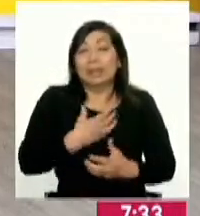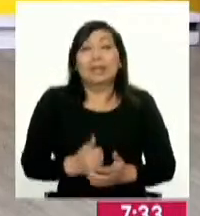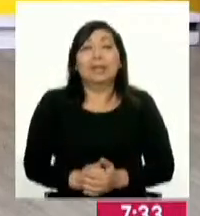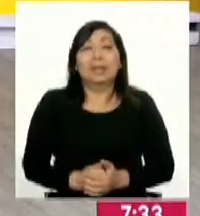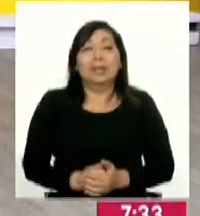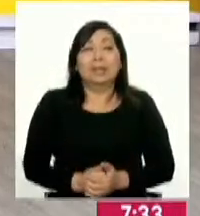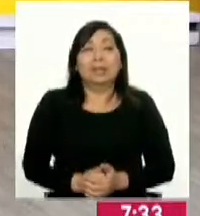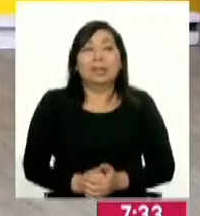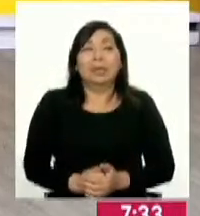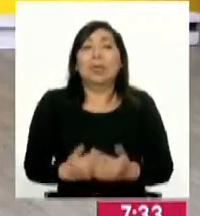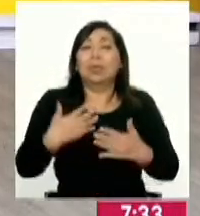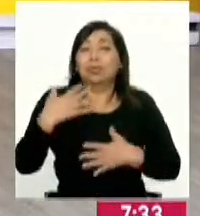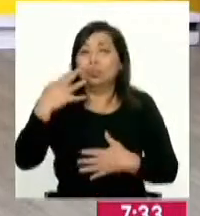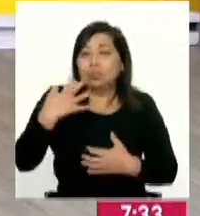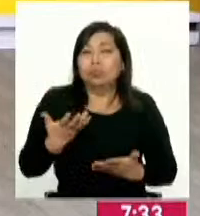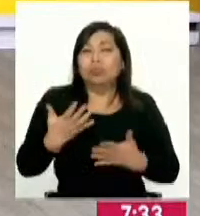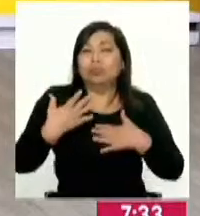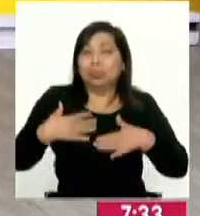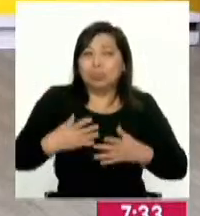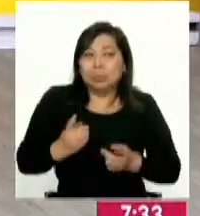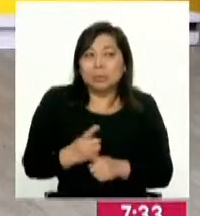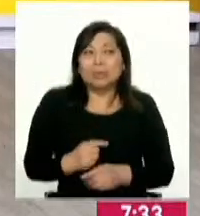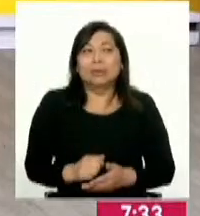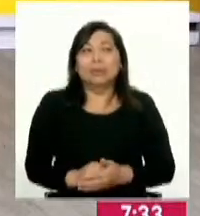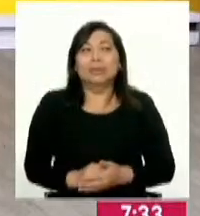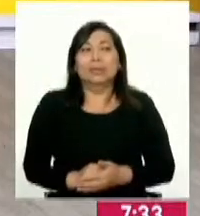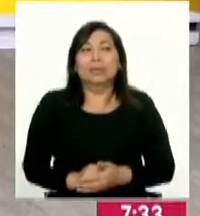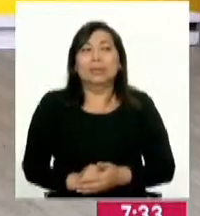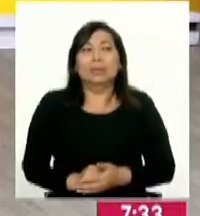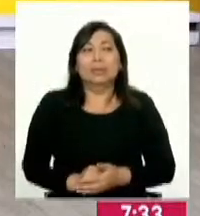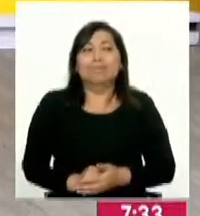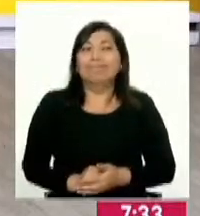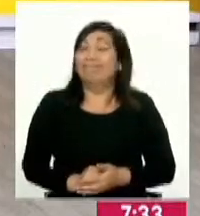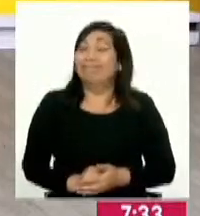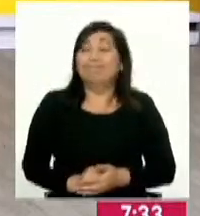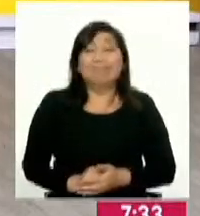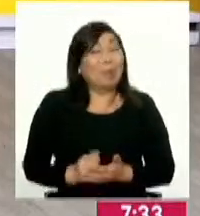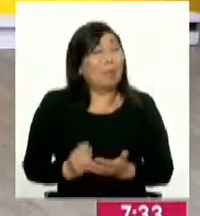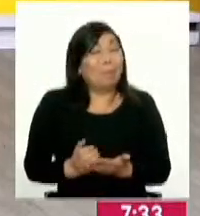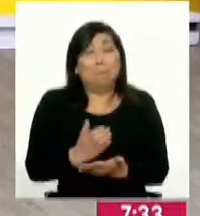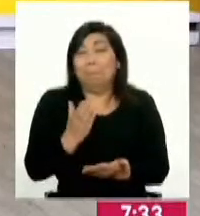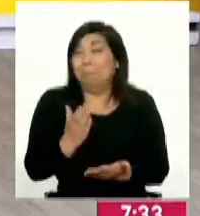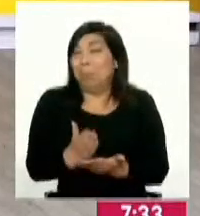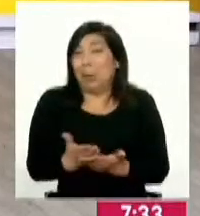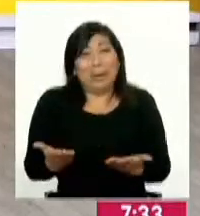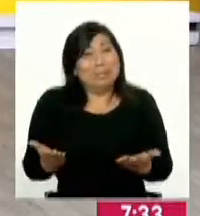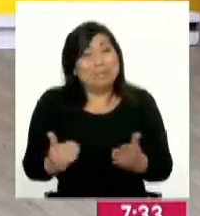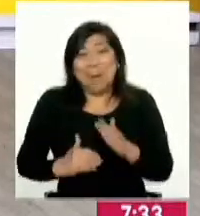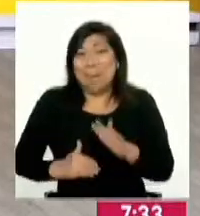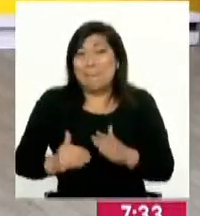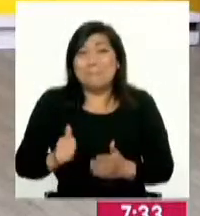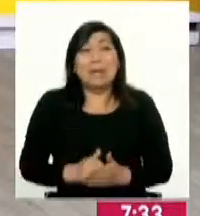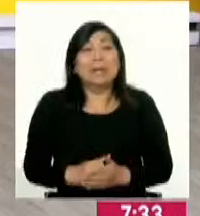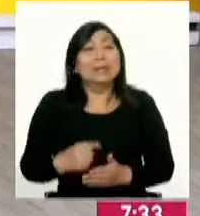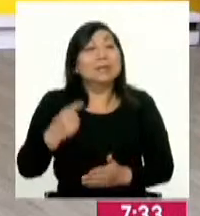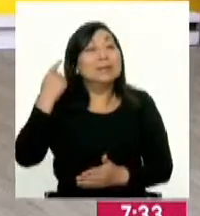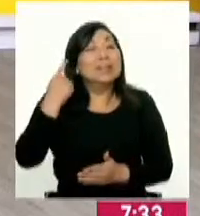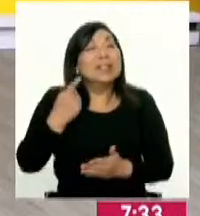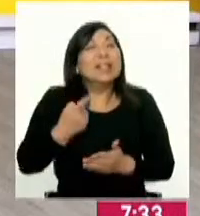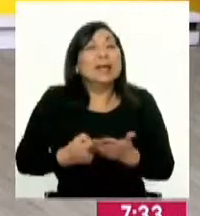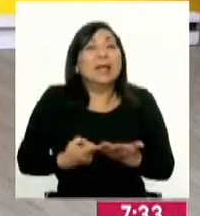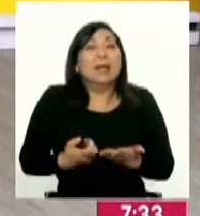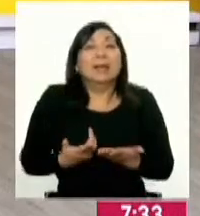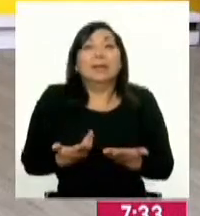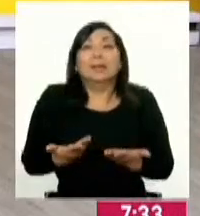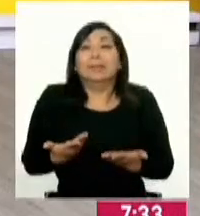labores, tendrías que tener duchas, vestuarios, camerinos. En realidad la problemática es aún mayor y hay que pensar más en